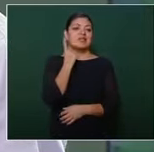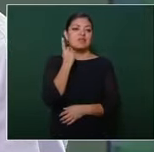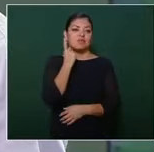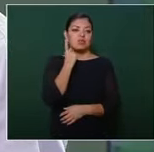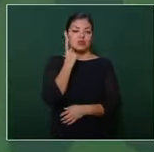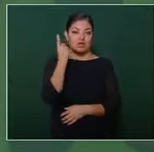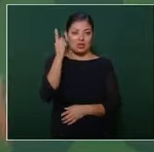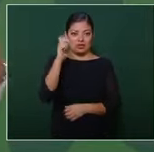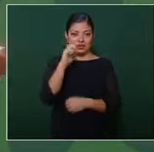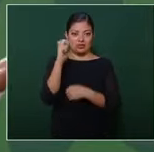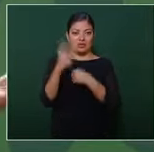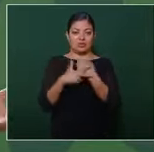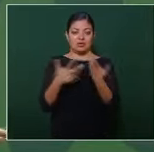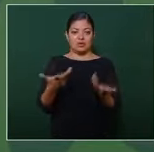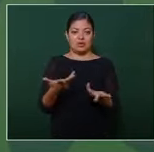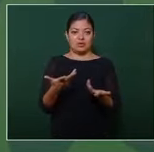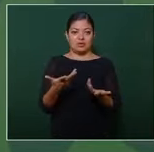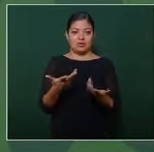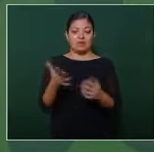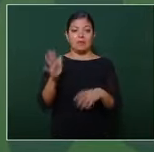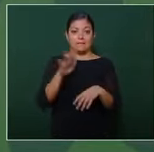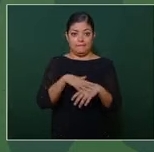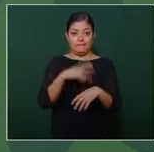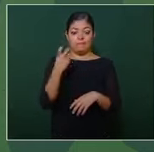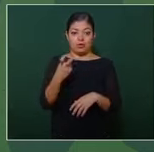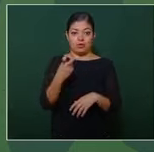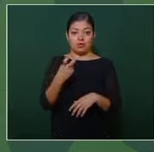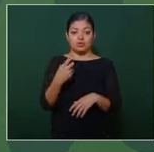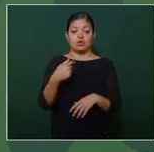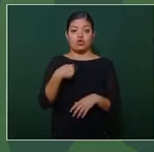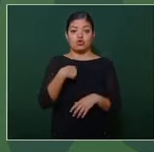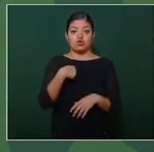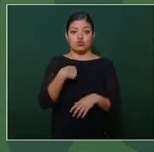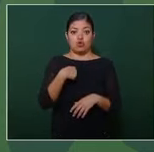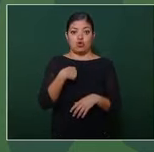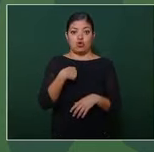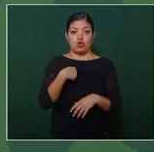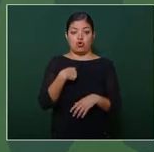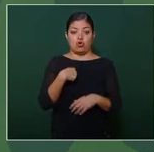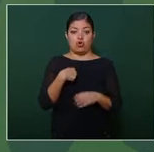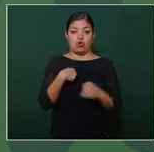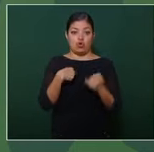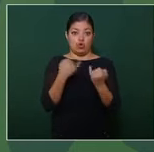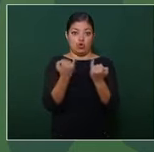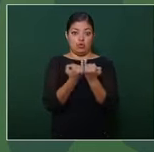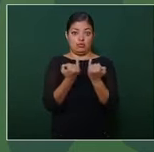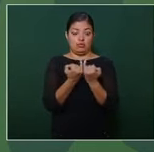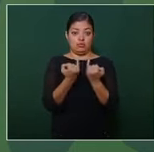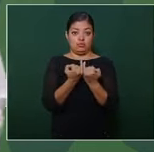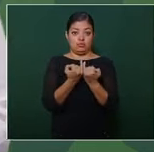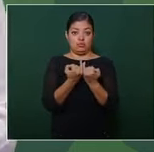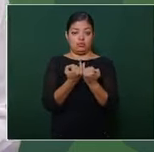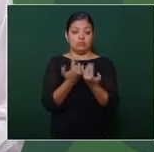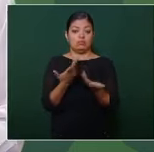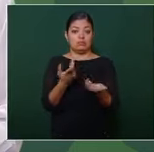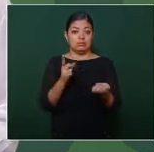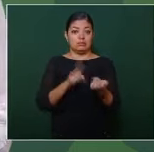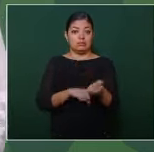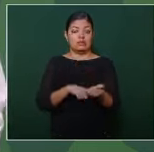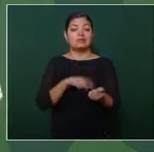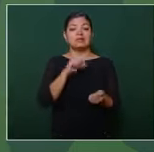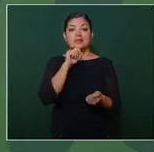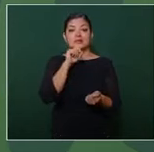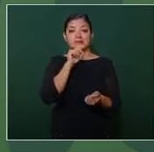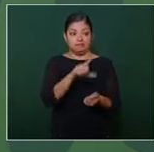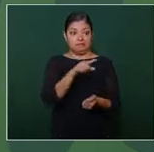por eso yo como a él le importa mucho la situación como